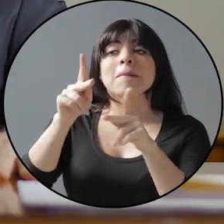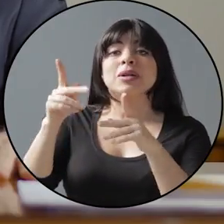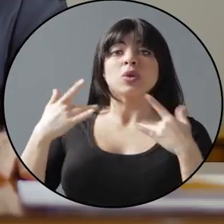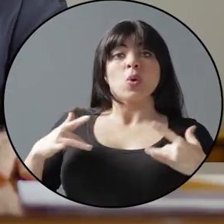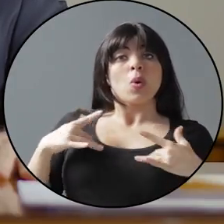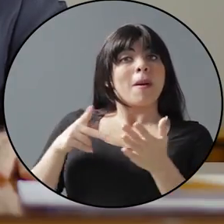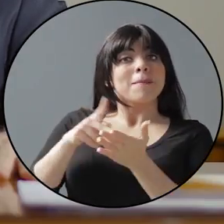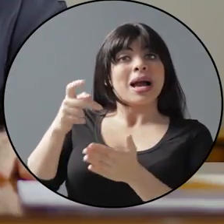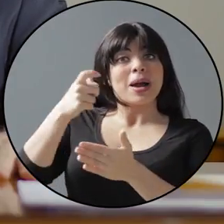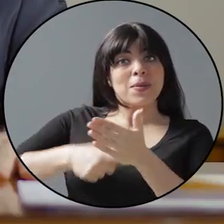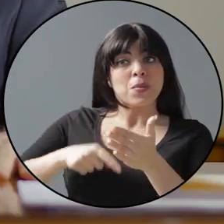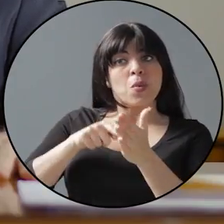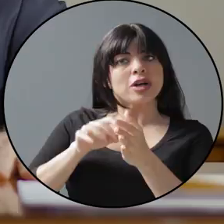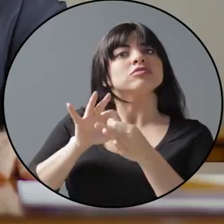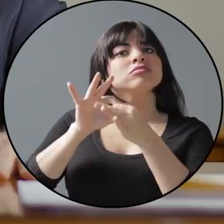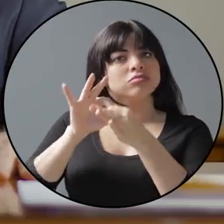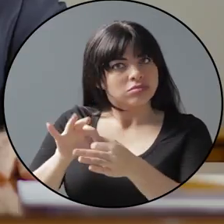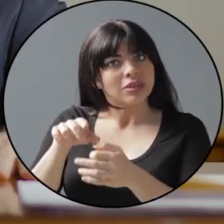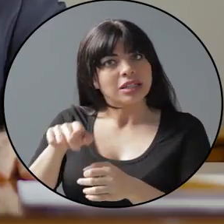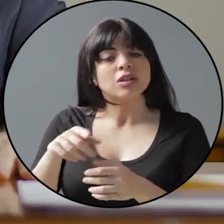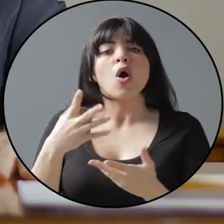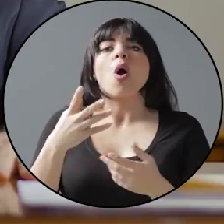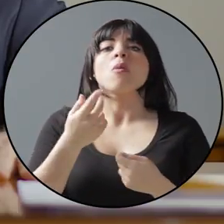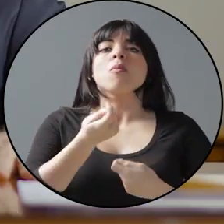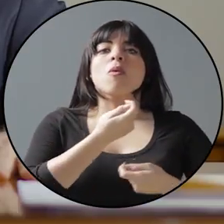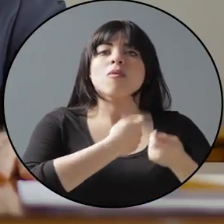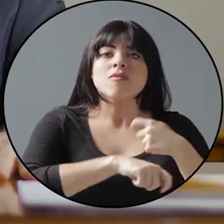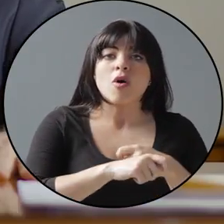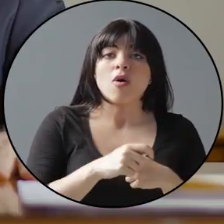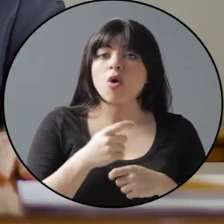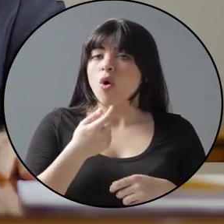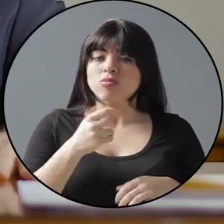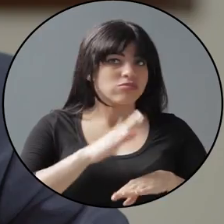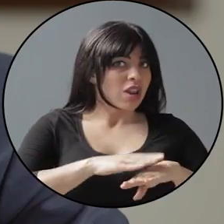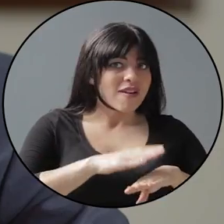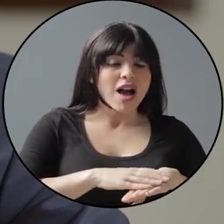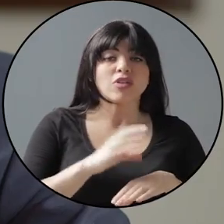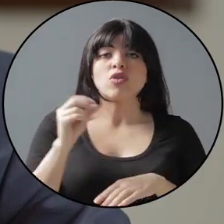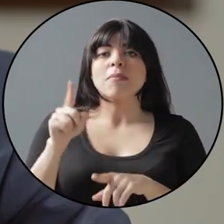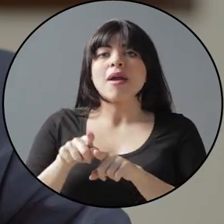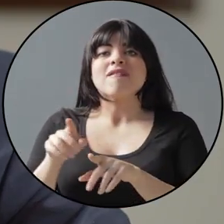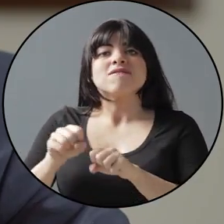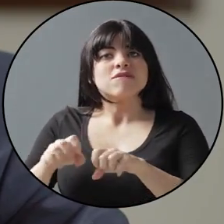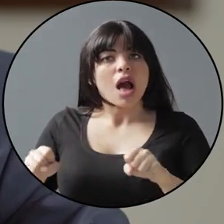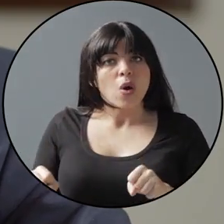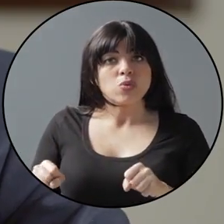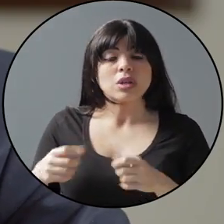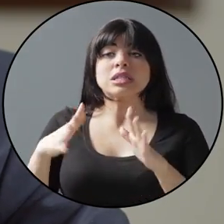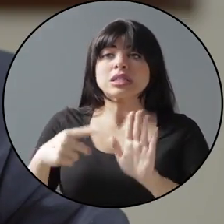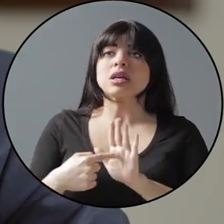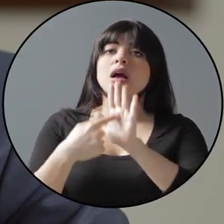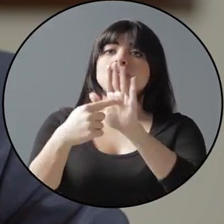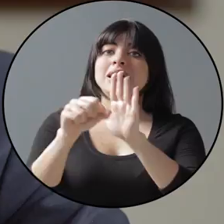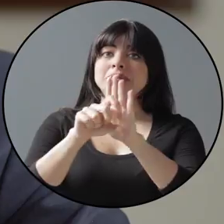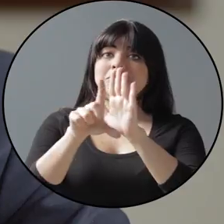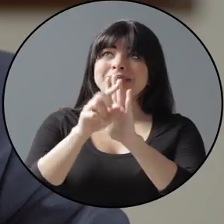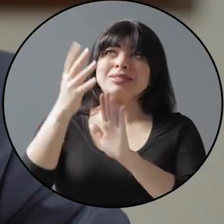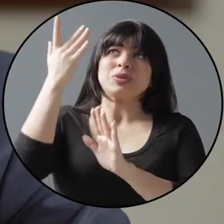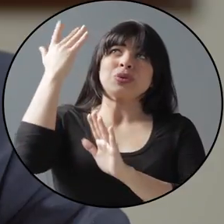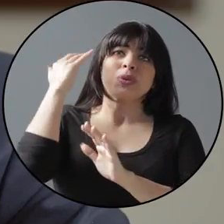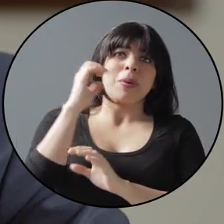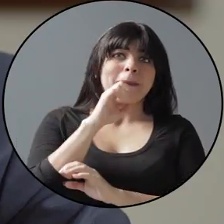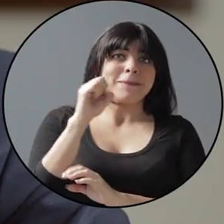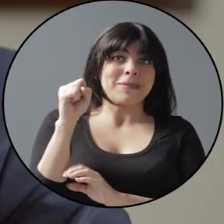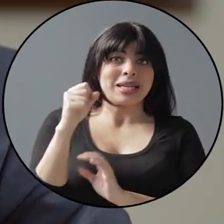evasión, como los referidos a fraude y contrabando. Los presentamos a la Asamblea Legislativa